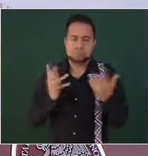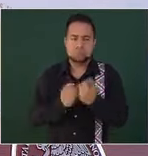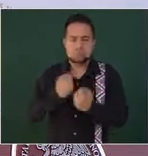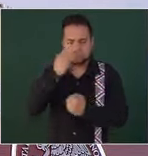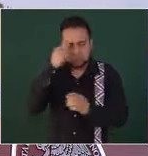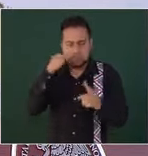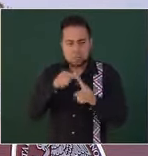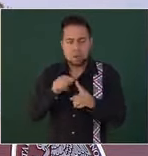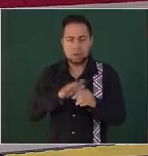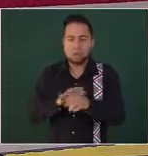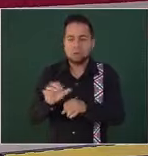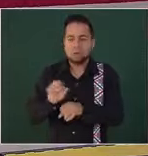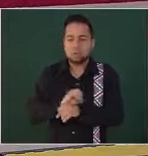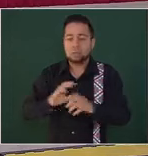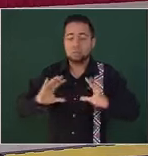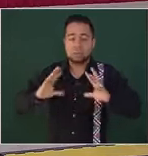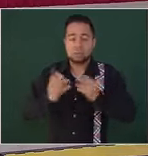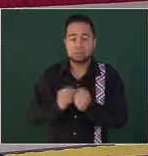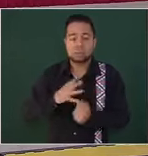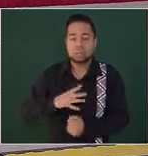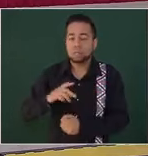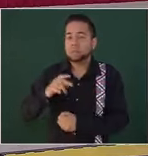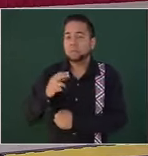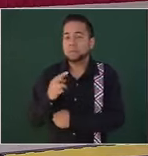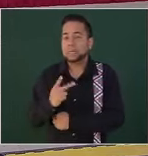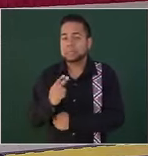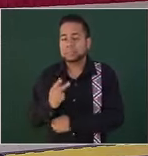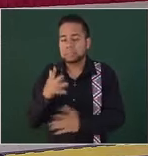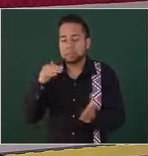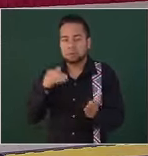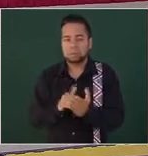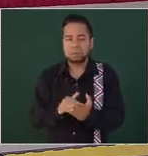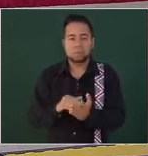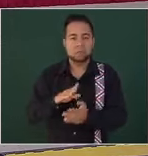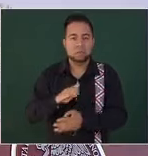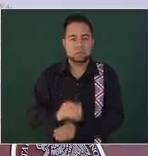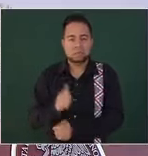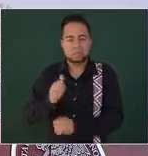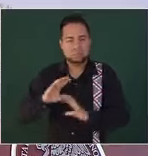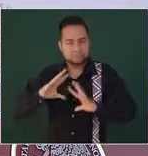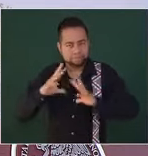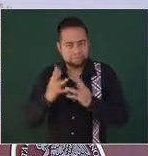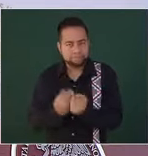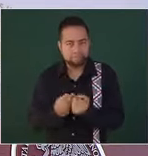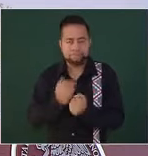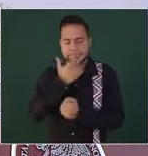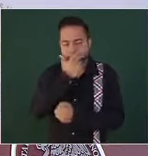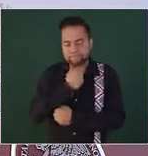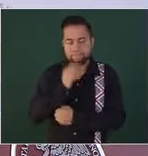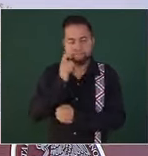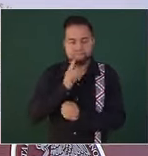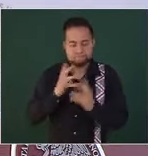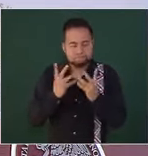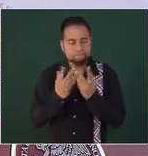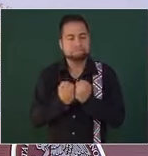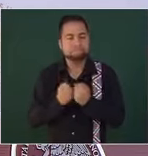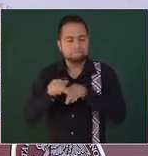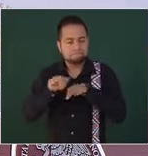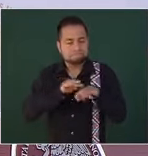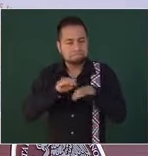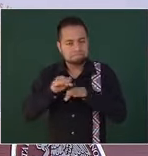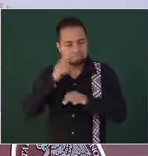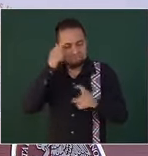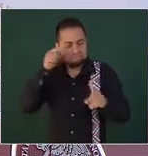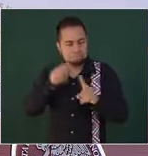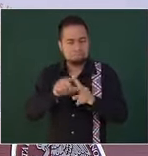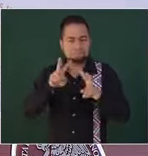la parte operativa, tenemos 25 mil 96 elementos, hombres y mujeres, trabajando en el